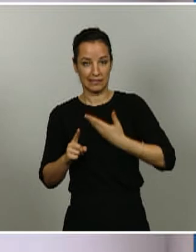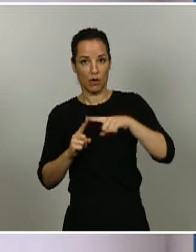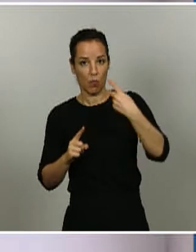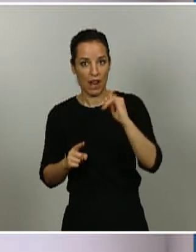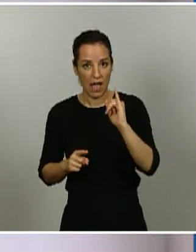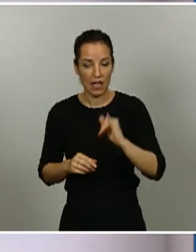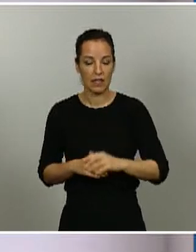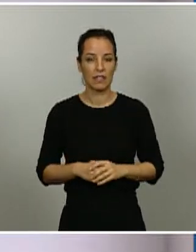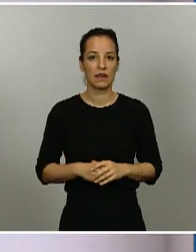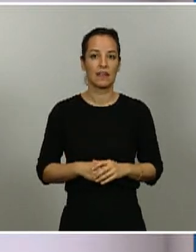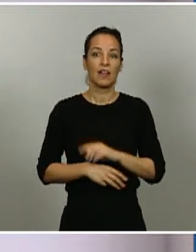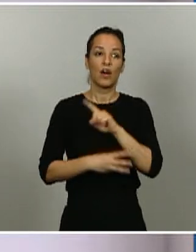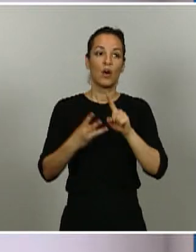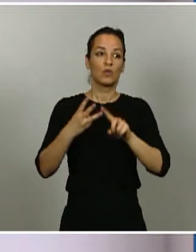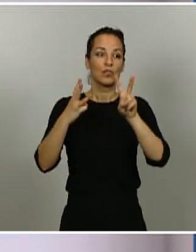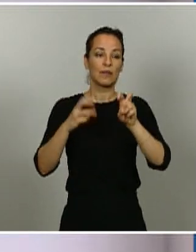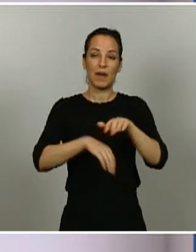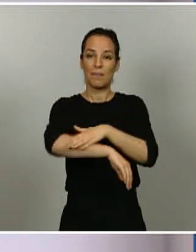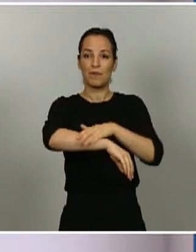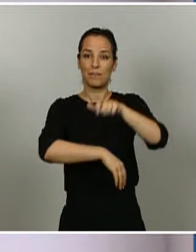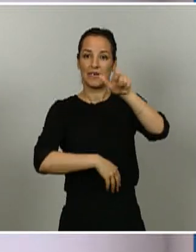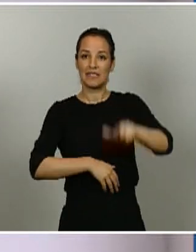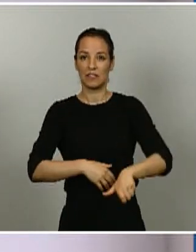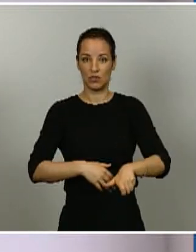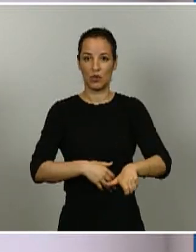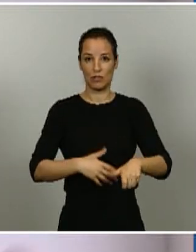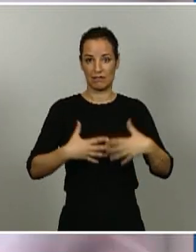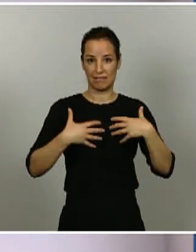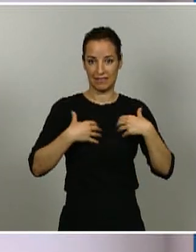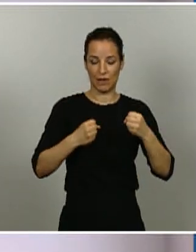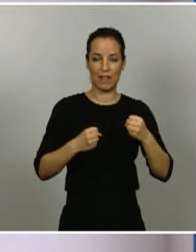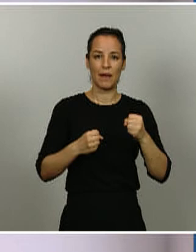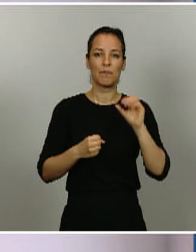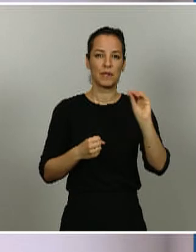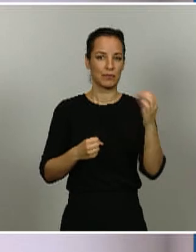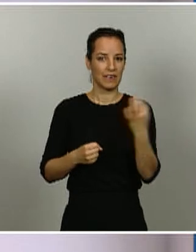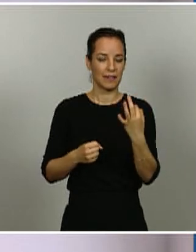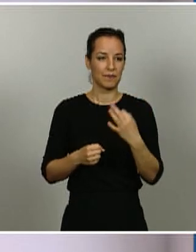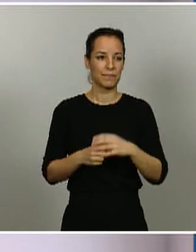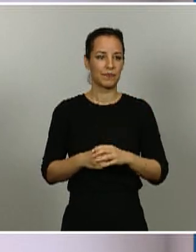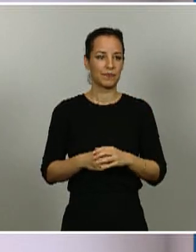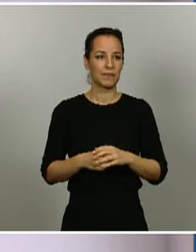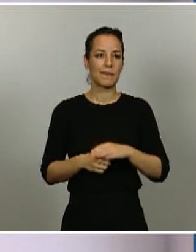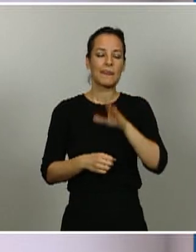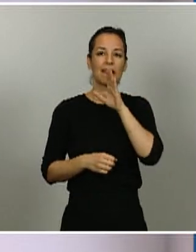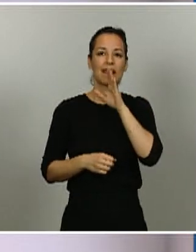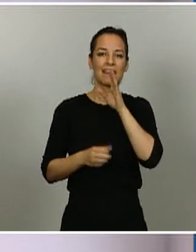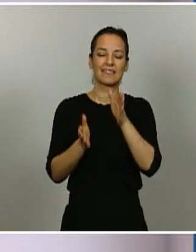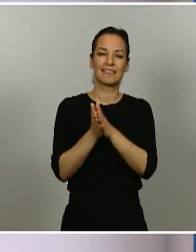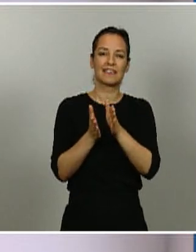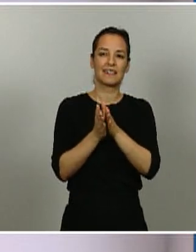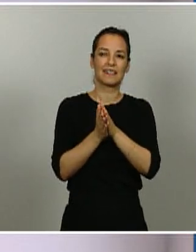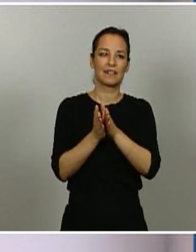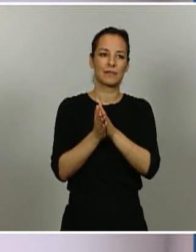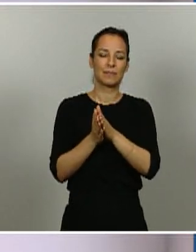particular al ministro Salvador es lo siguiente volviendo un poco sobre la pregunta de mi colega sobre